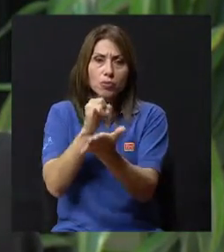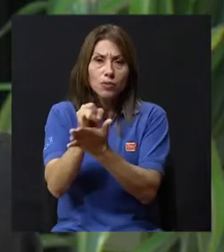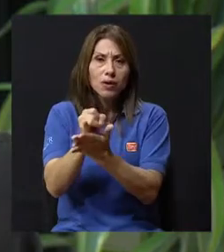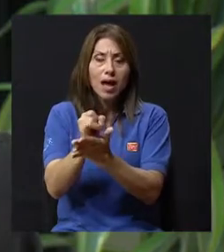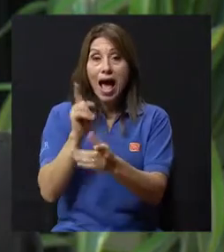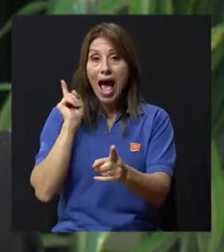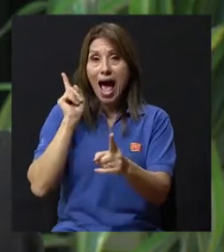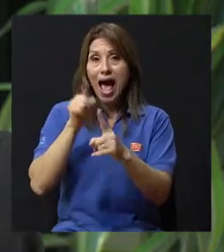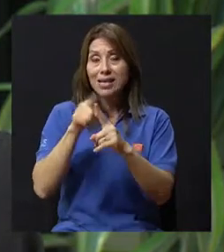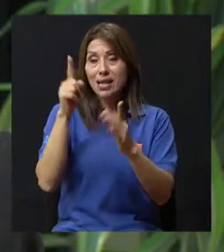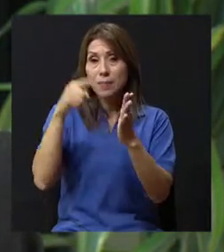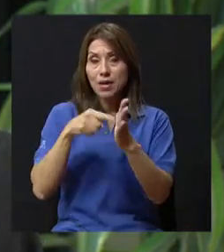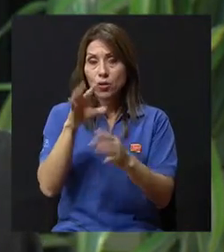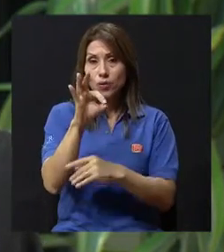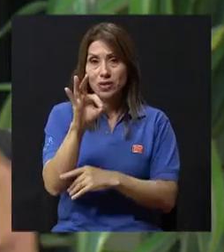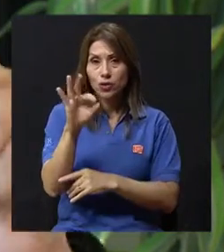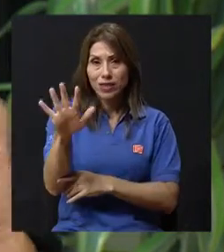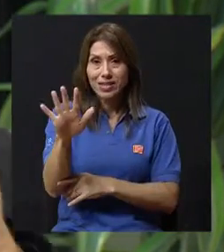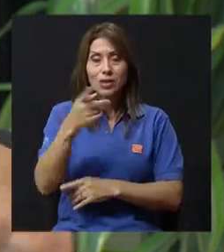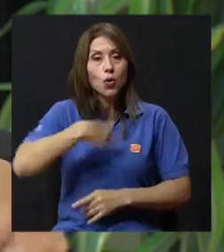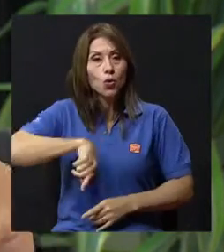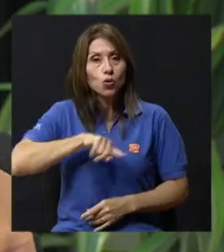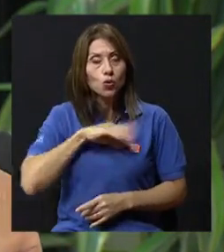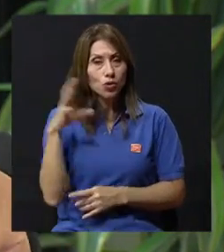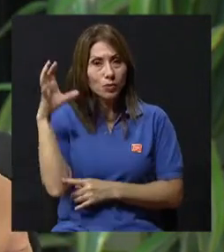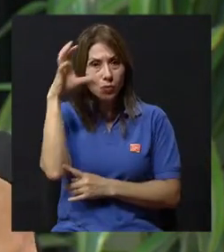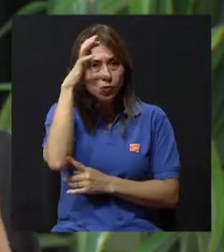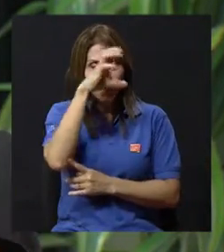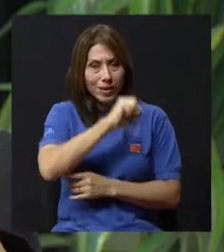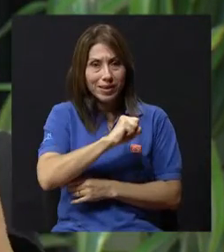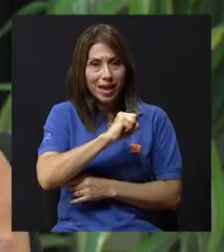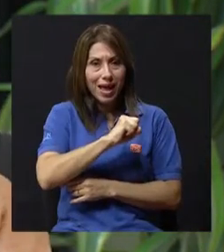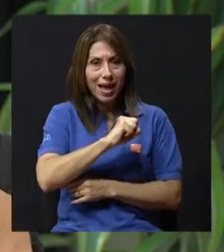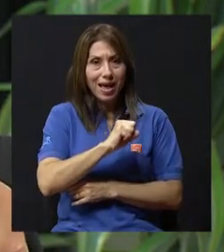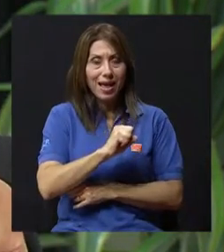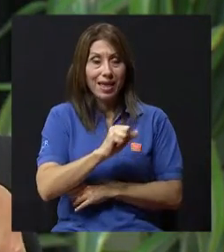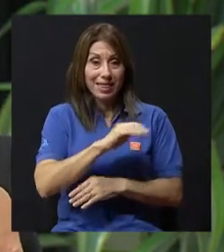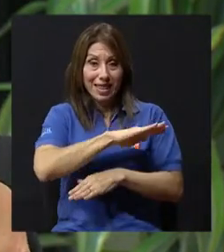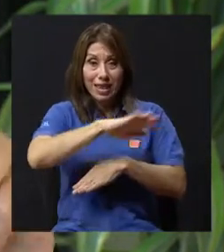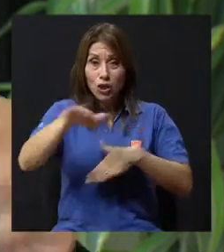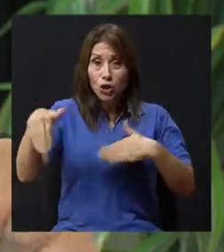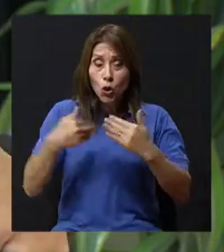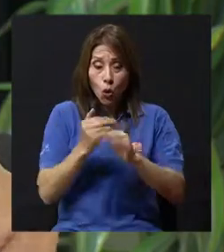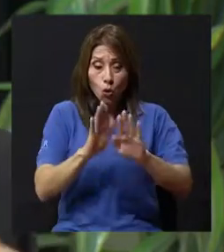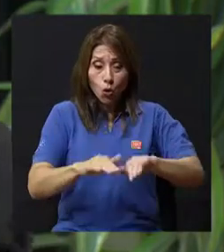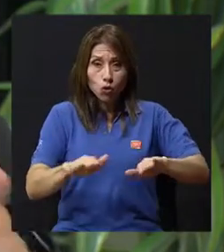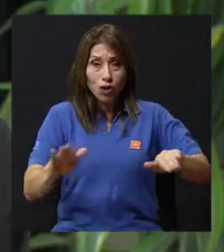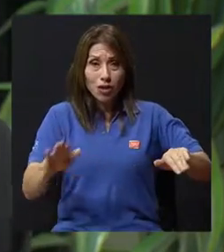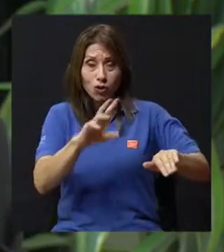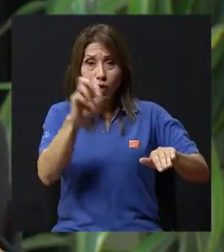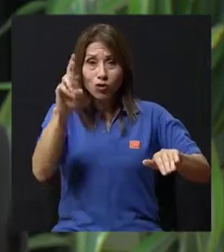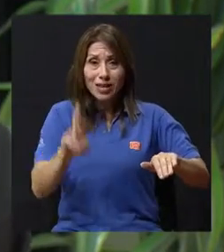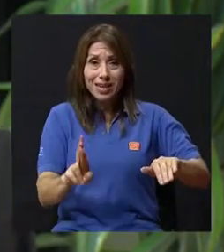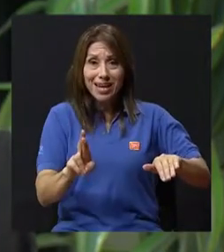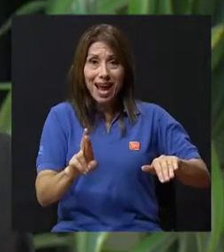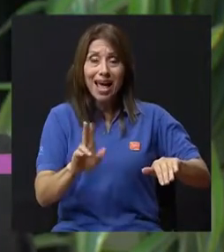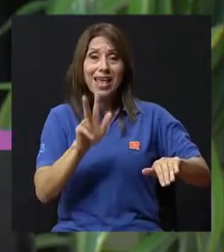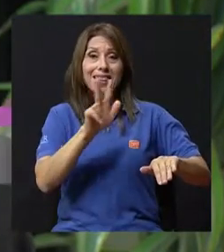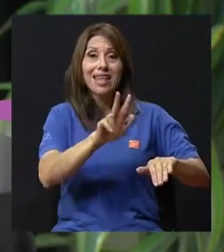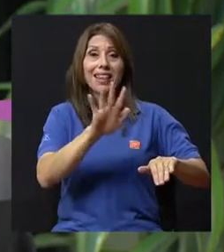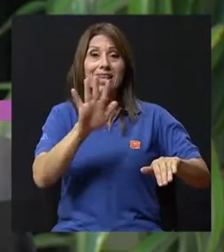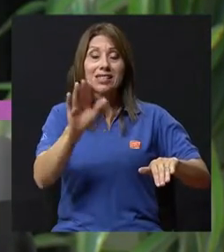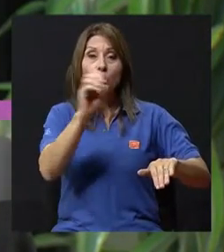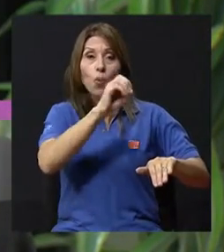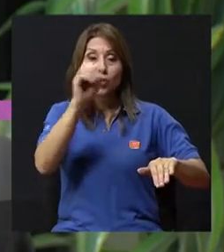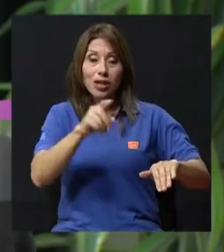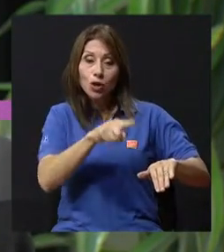95, nosotros encontramos que el 33% de todos los niños en nuestro país convivían con algún